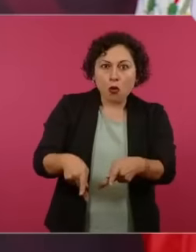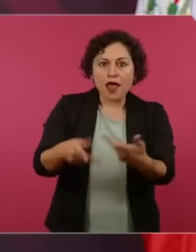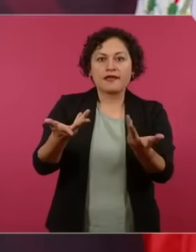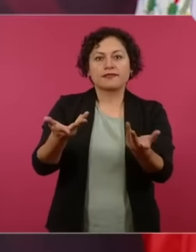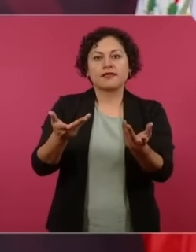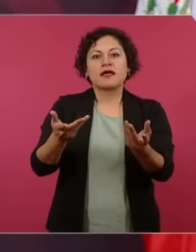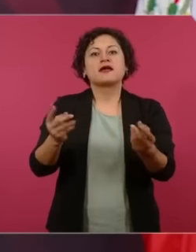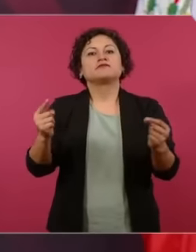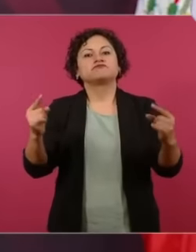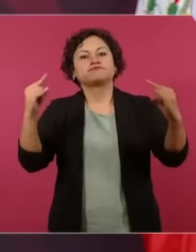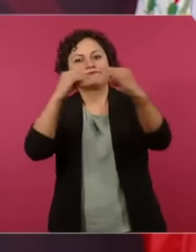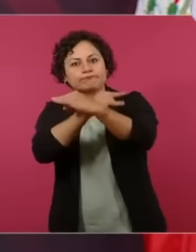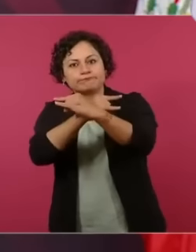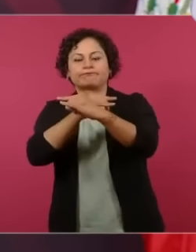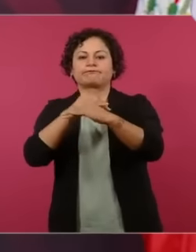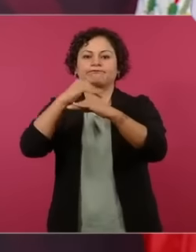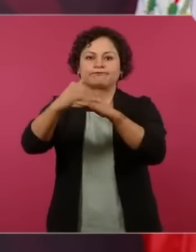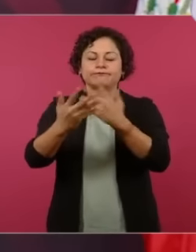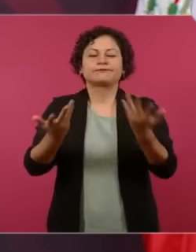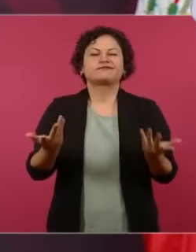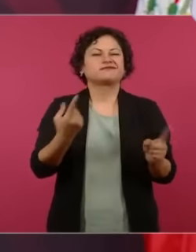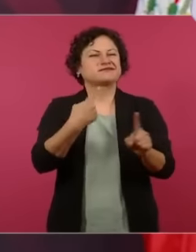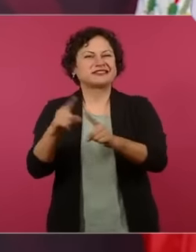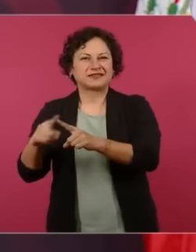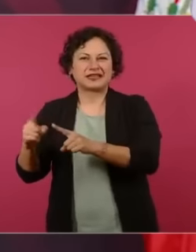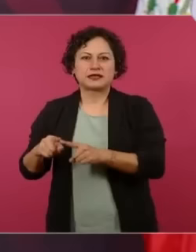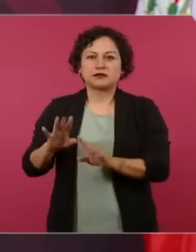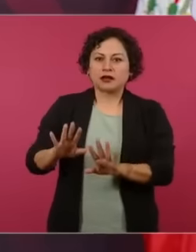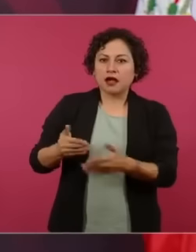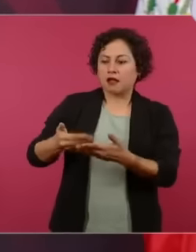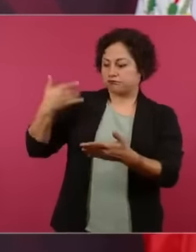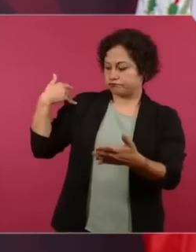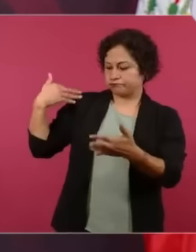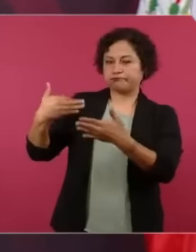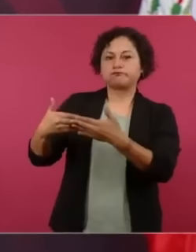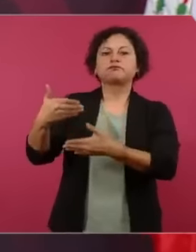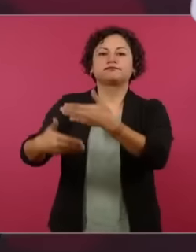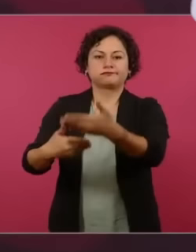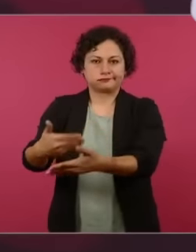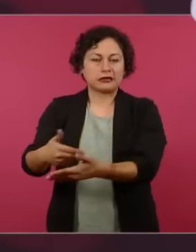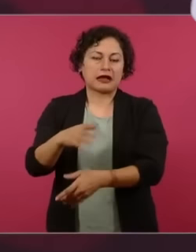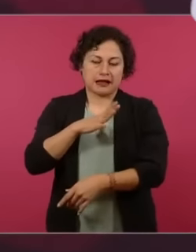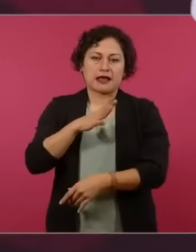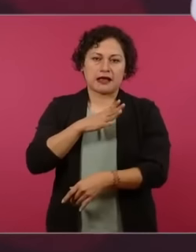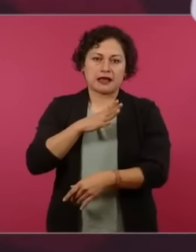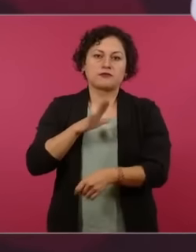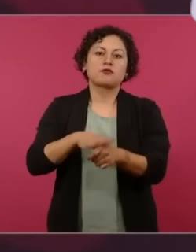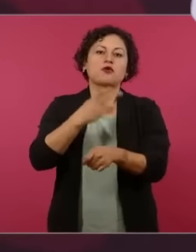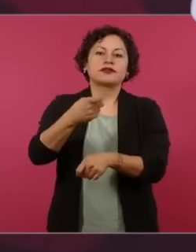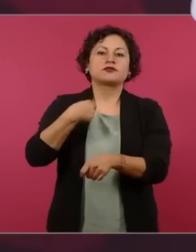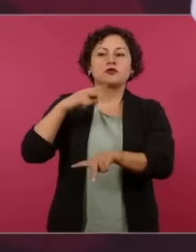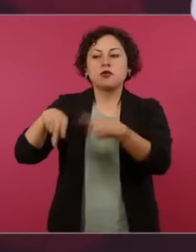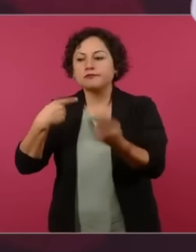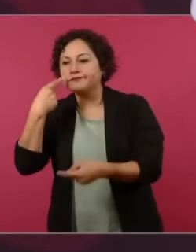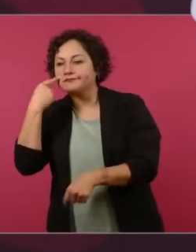cuenten con su recurso ya en sus tarjetas del banco del ministro para que puedan acudir a retirarlo o en su